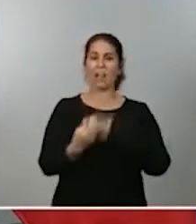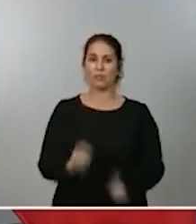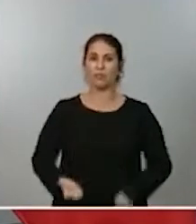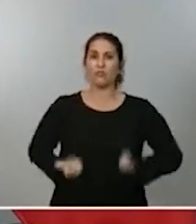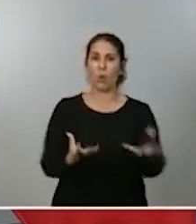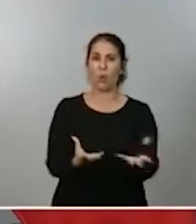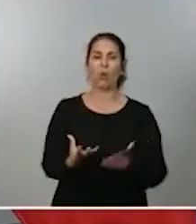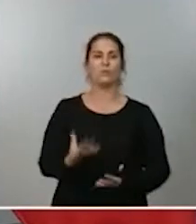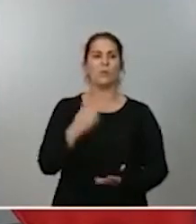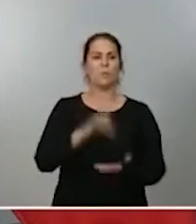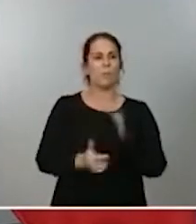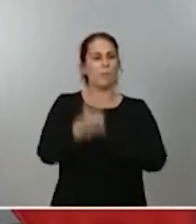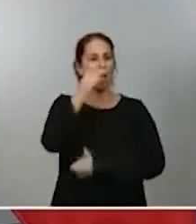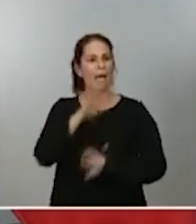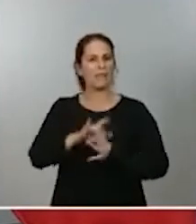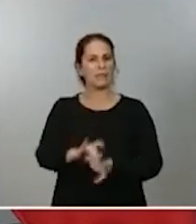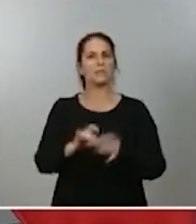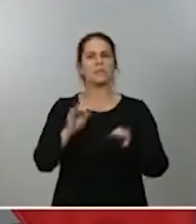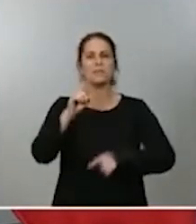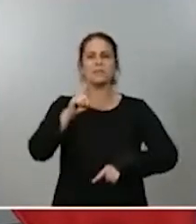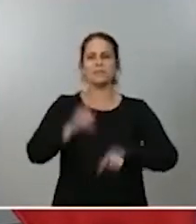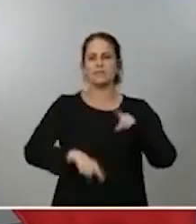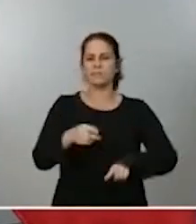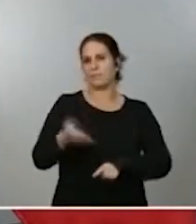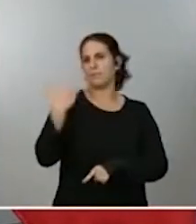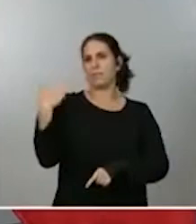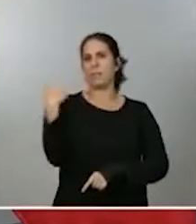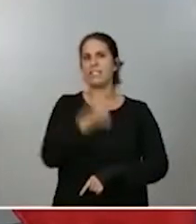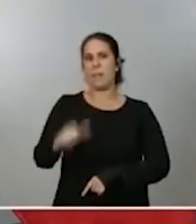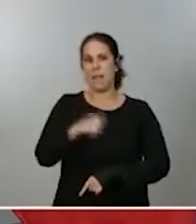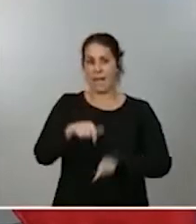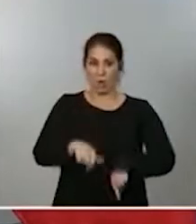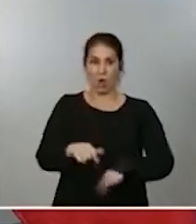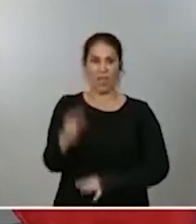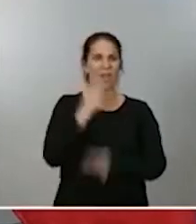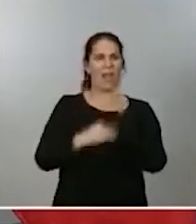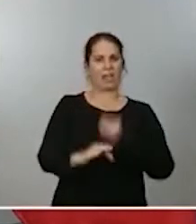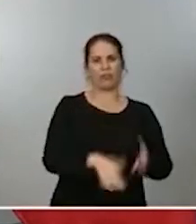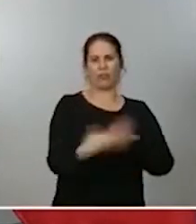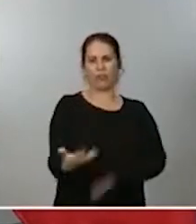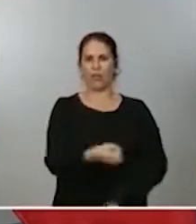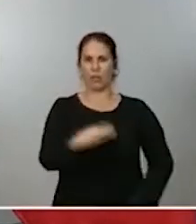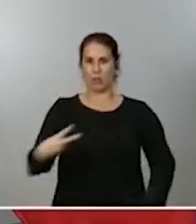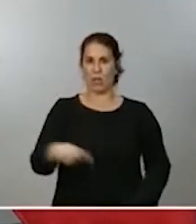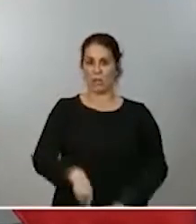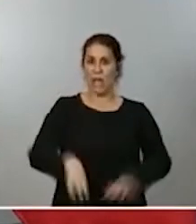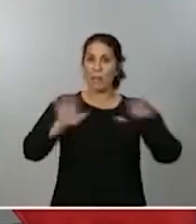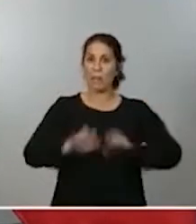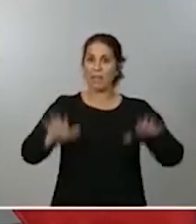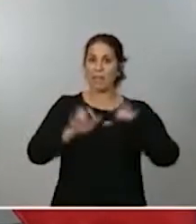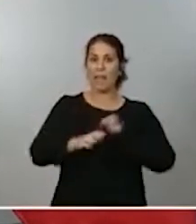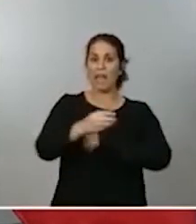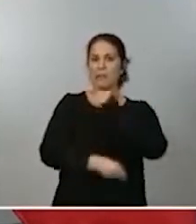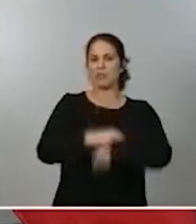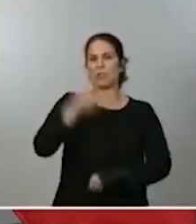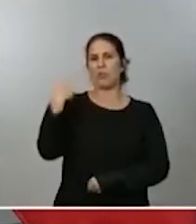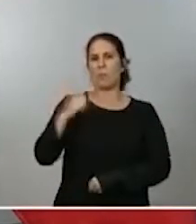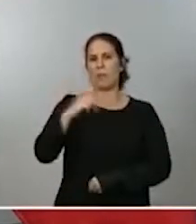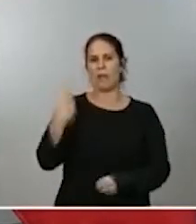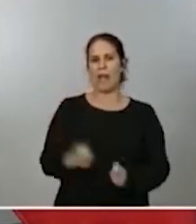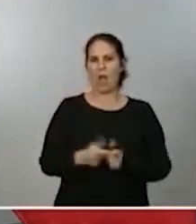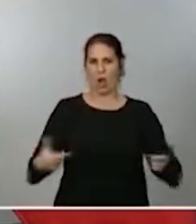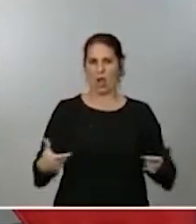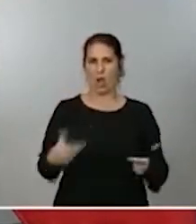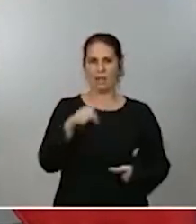al reflejo de lo que ocurrió hace una semana. Es un aprendizaje que hicimos en la primera oleada, en la que las medidas que se